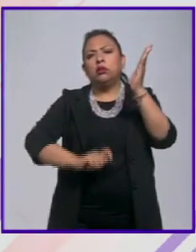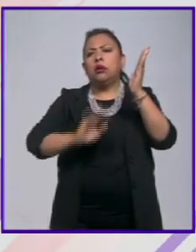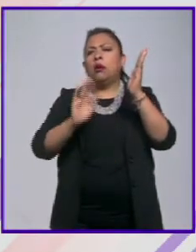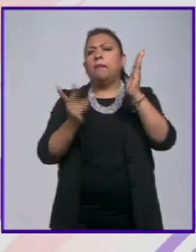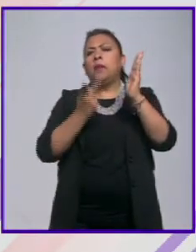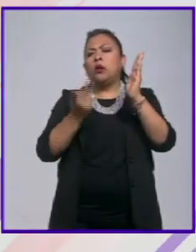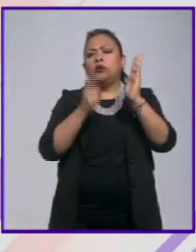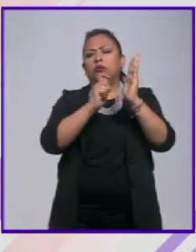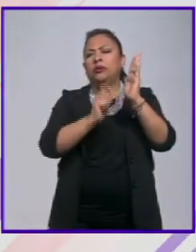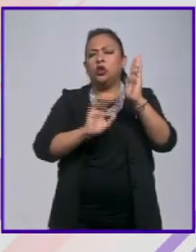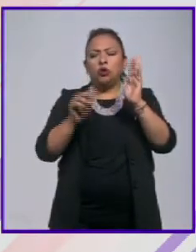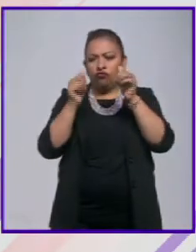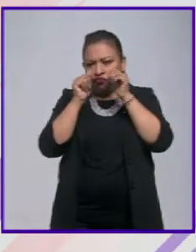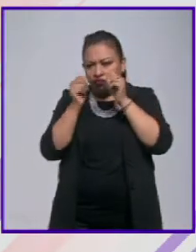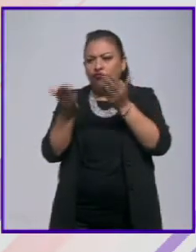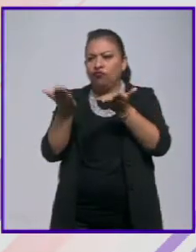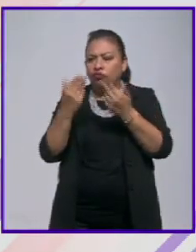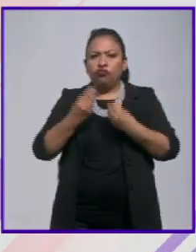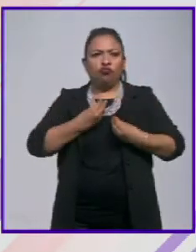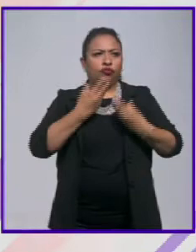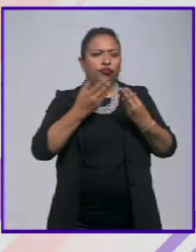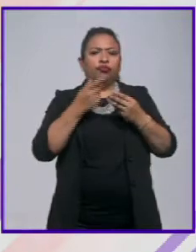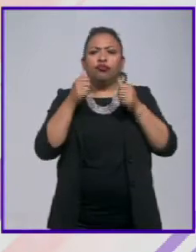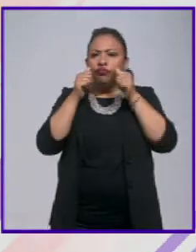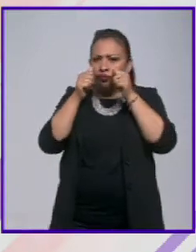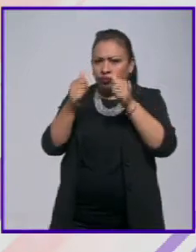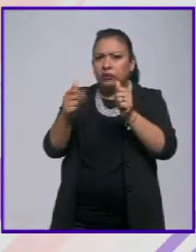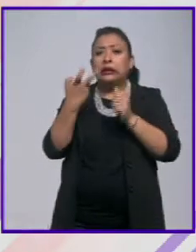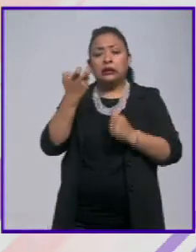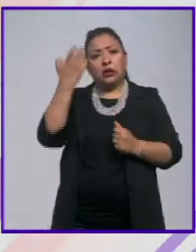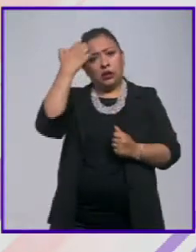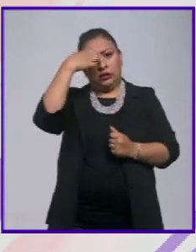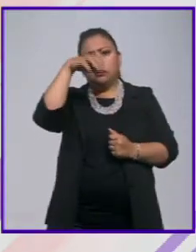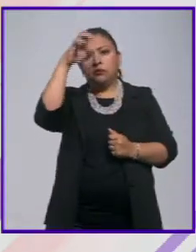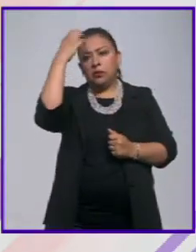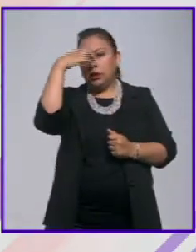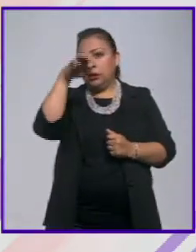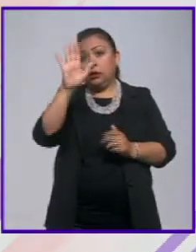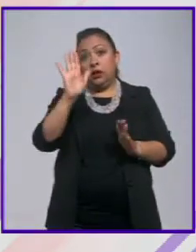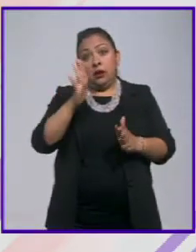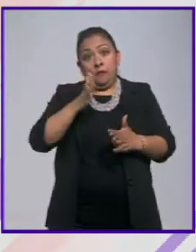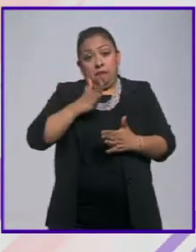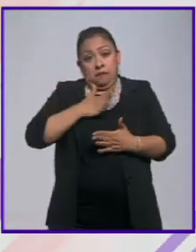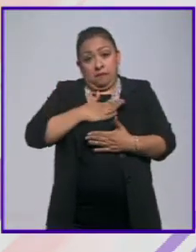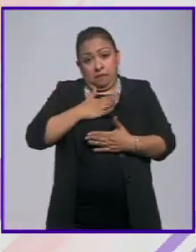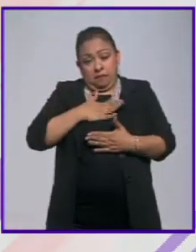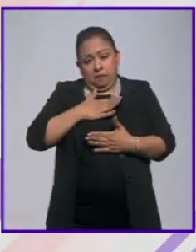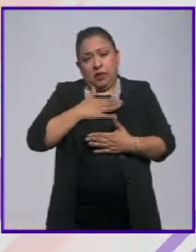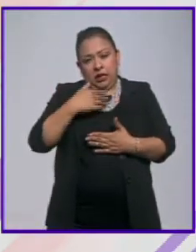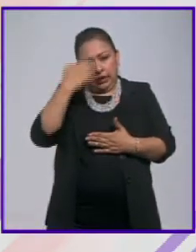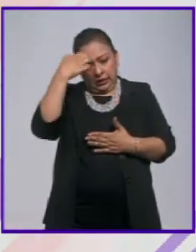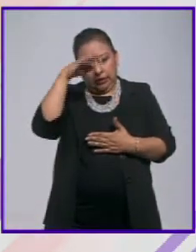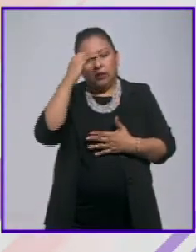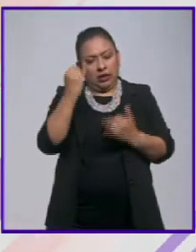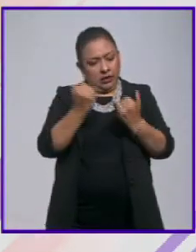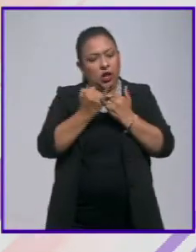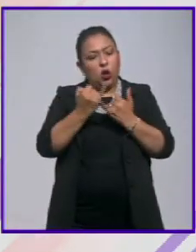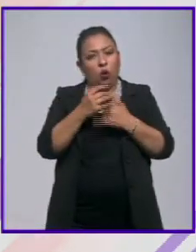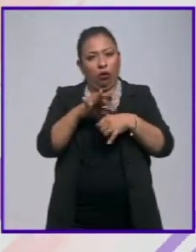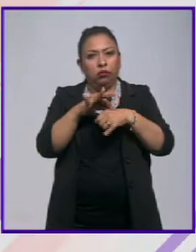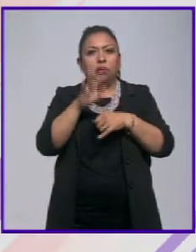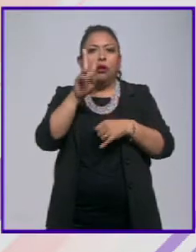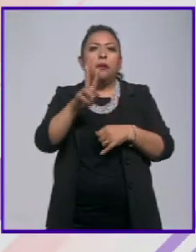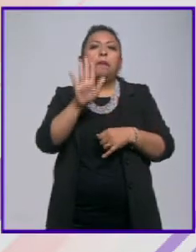escucha y eso sí es una experiencia bueno y al menos en mi propia experiencia también es una